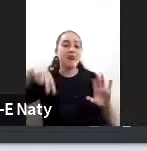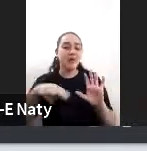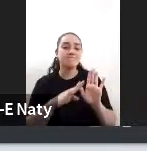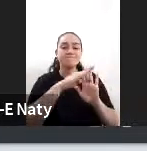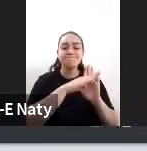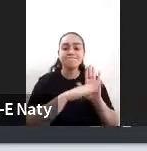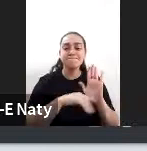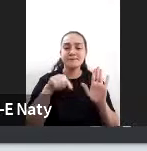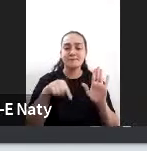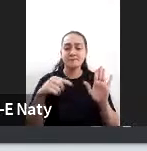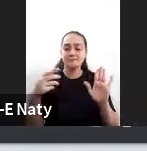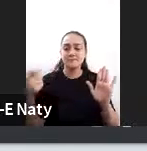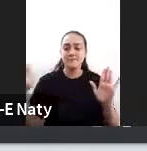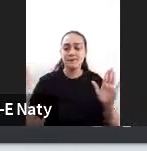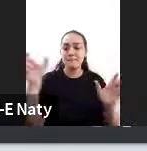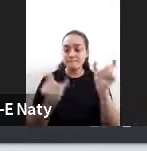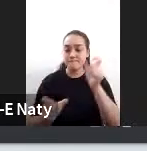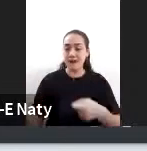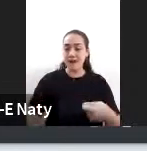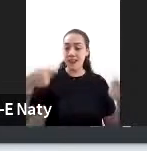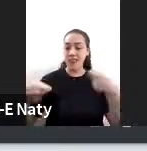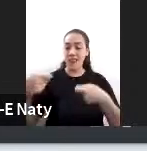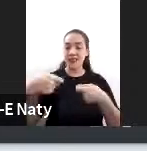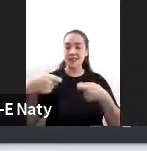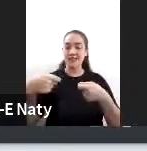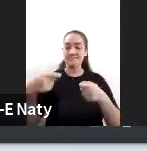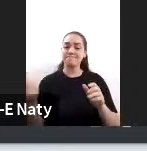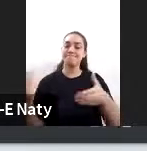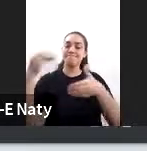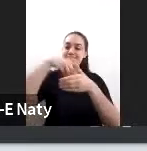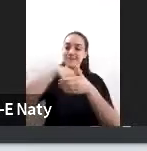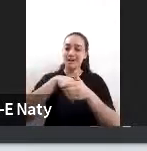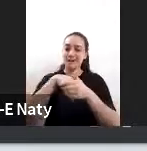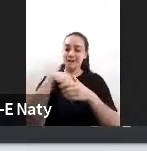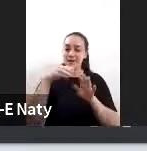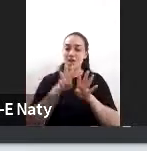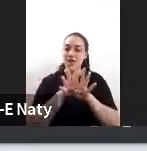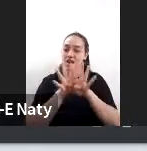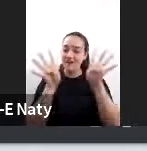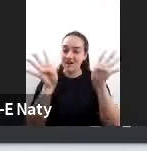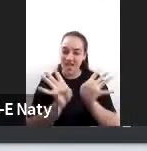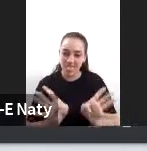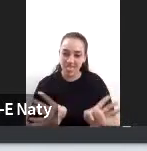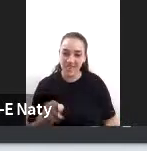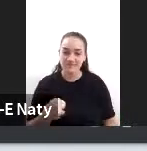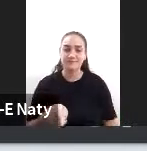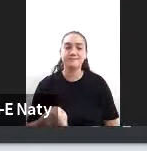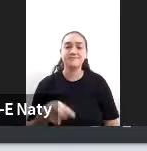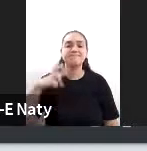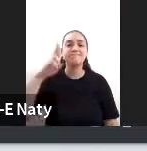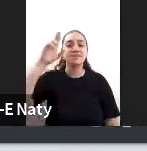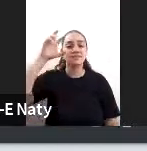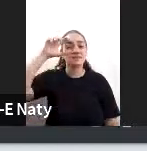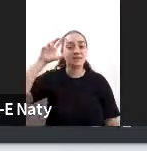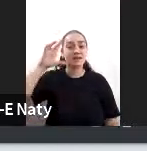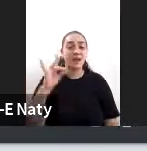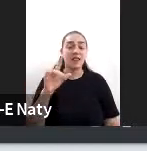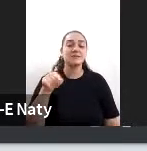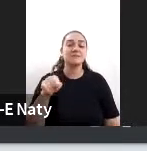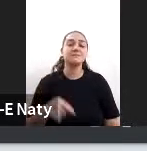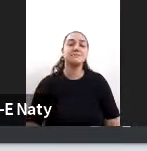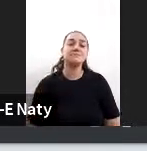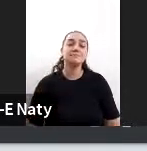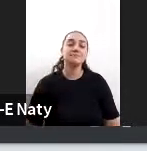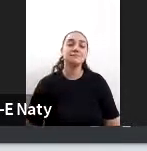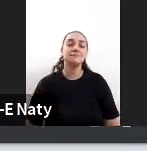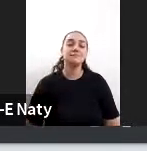clientes a la red ahí en 2019 ustedes saben que hubo un cambio de